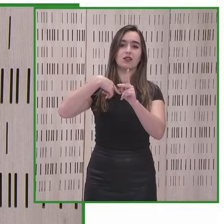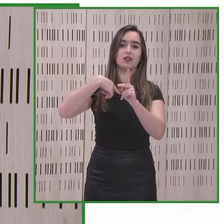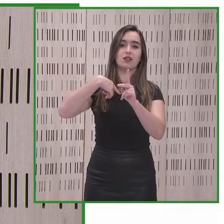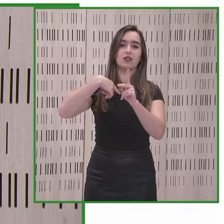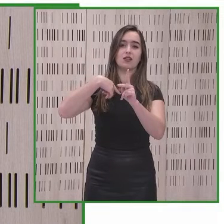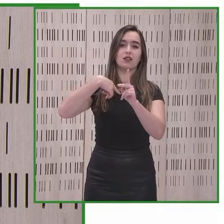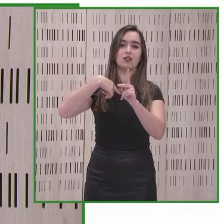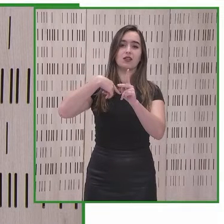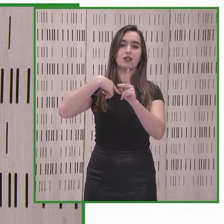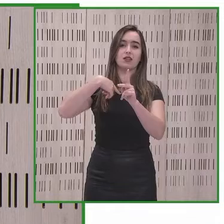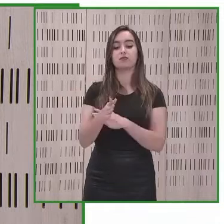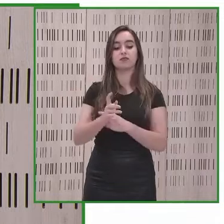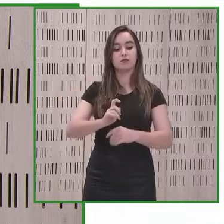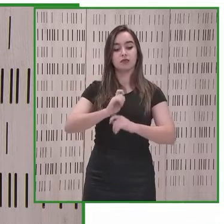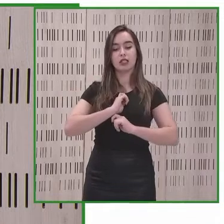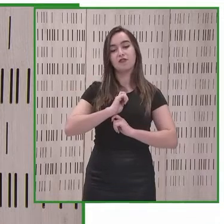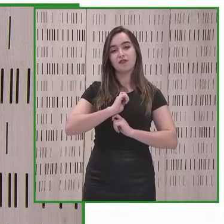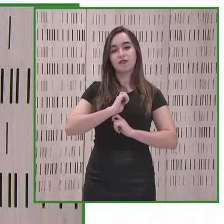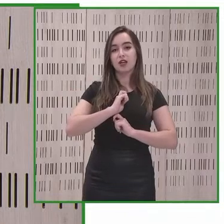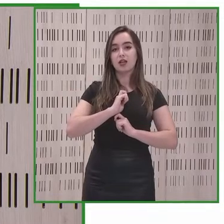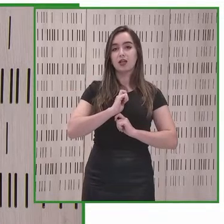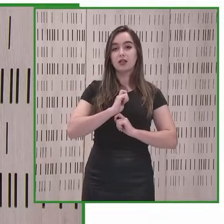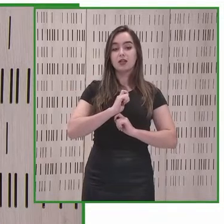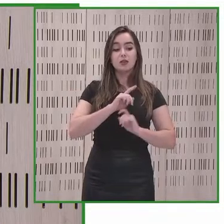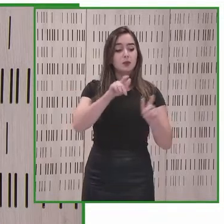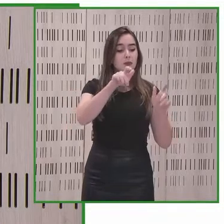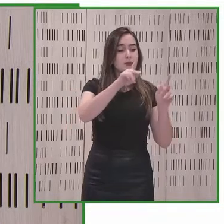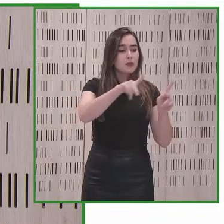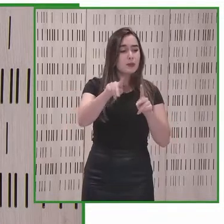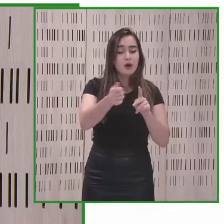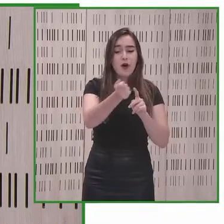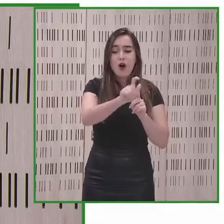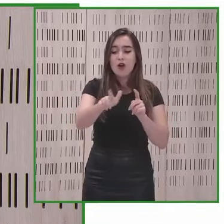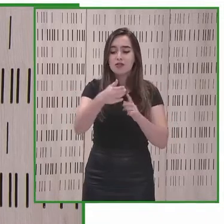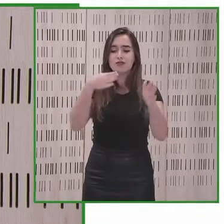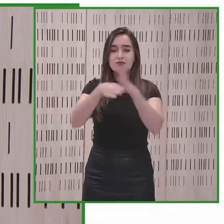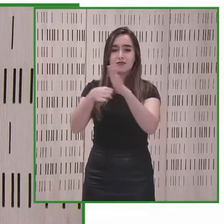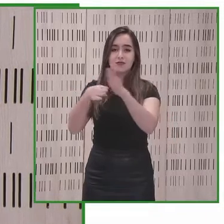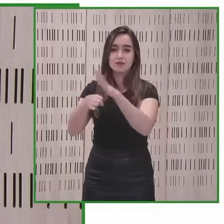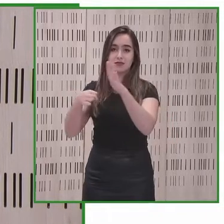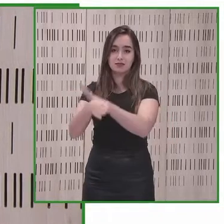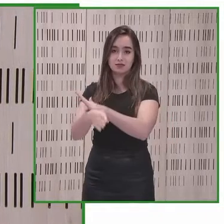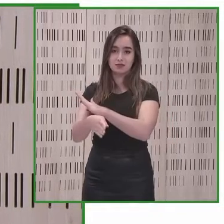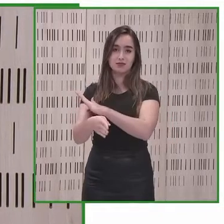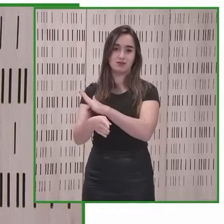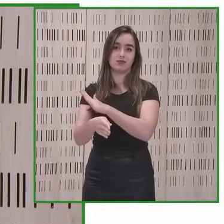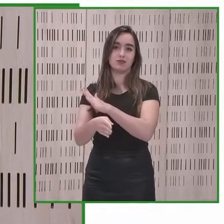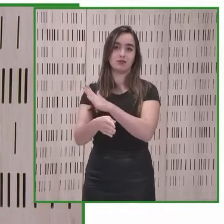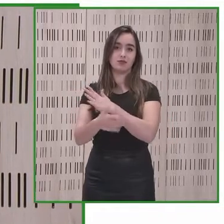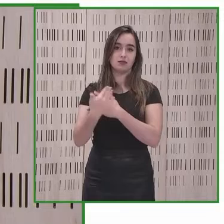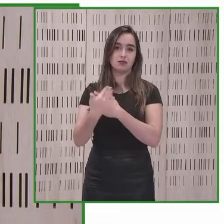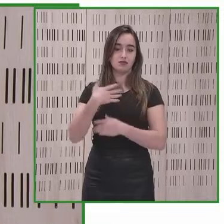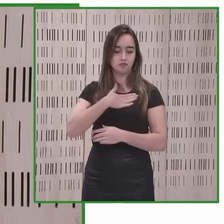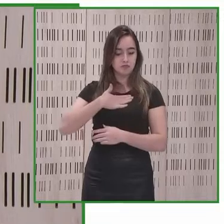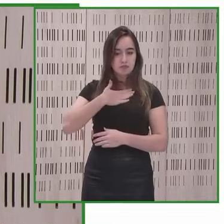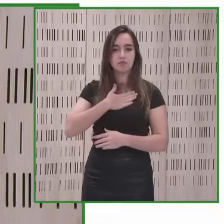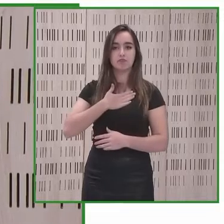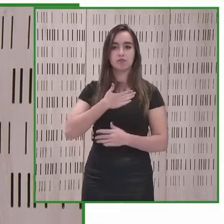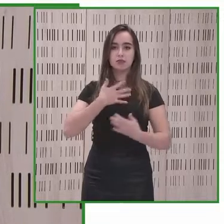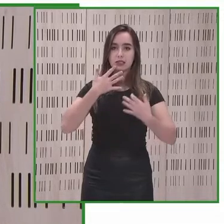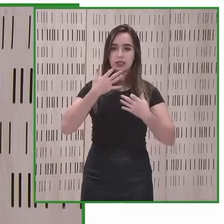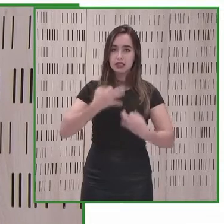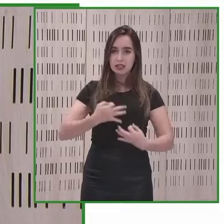va a permitir a la ciudadanía acceder de una forma mucho más cómoda, mucho más